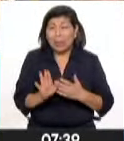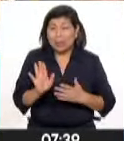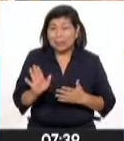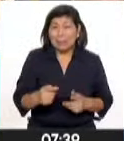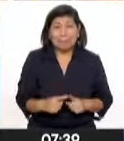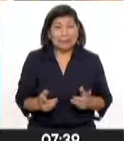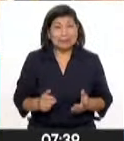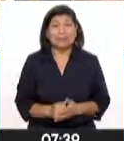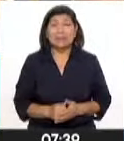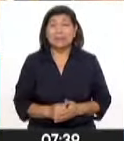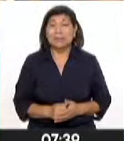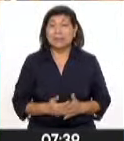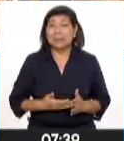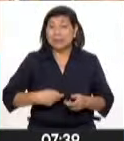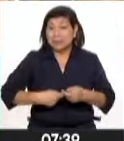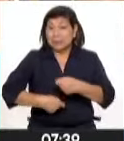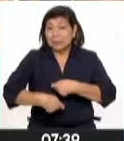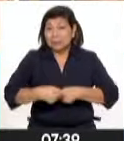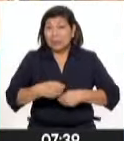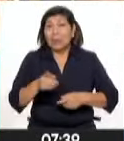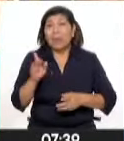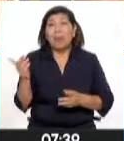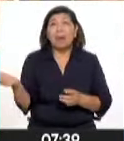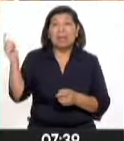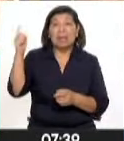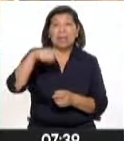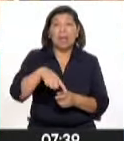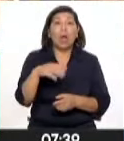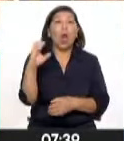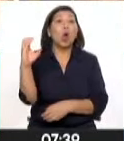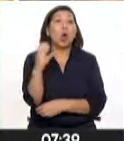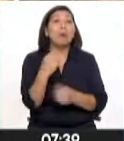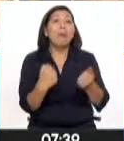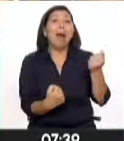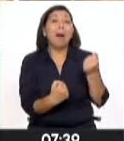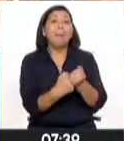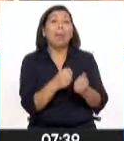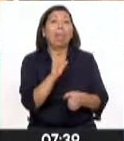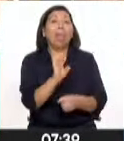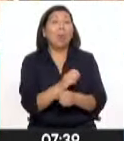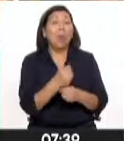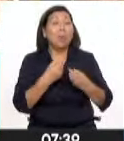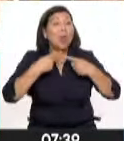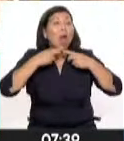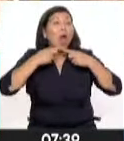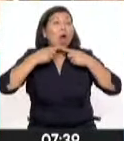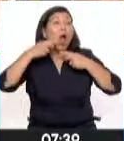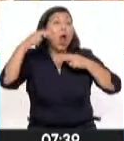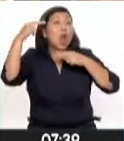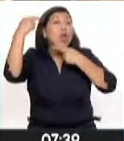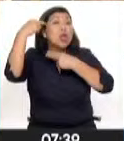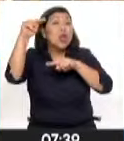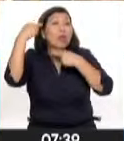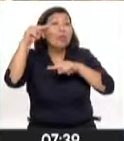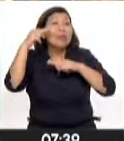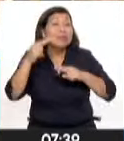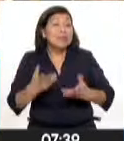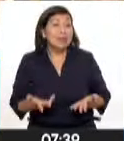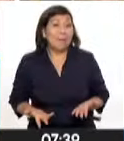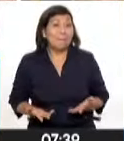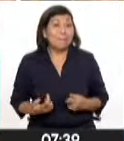Principalmente por el narcográfico colombiano, ¿no? Muchas noticias en las últimas semanas